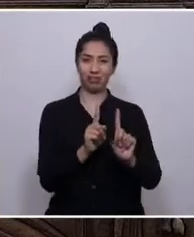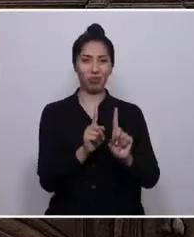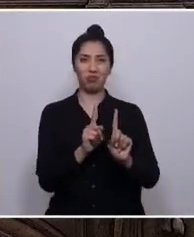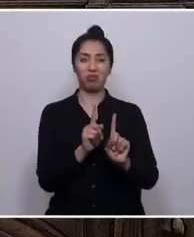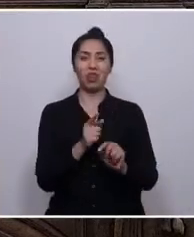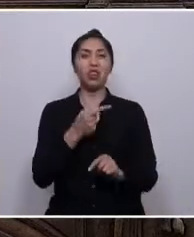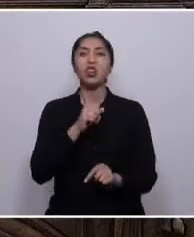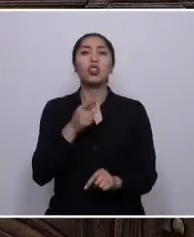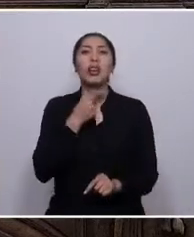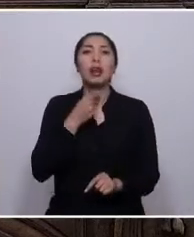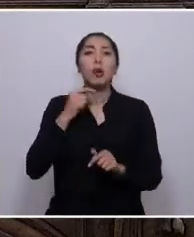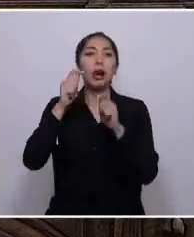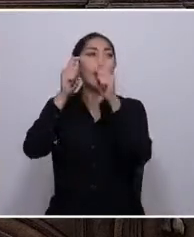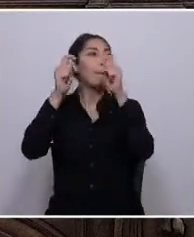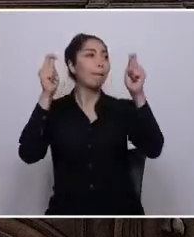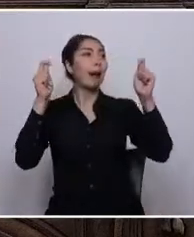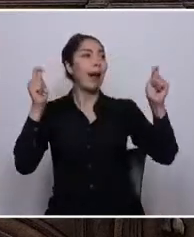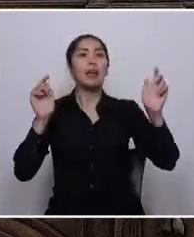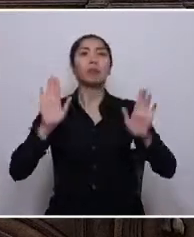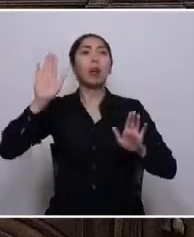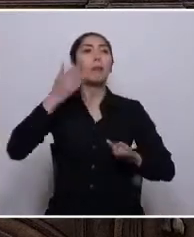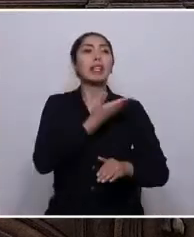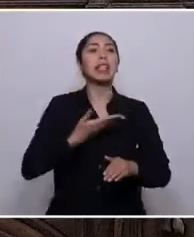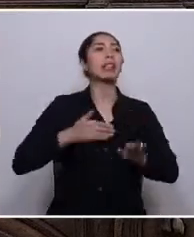campaña electoral hacia la presidencia de nadie.